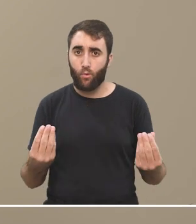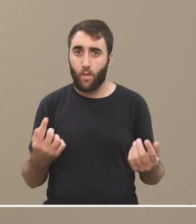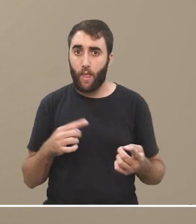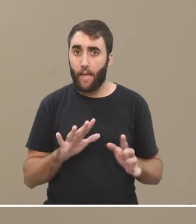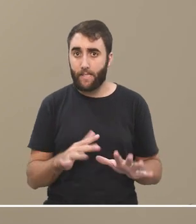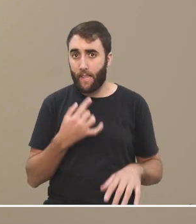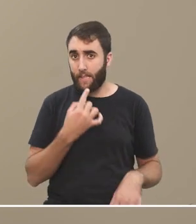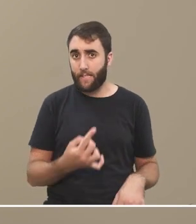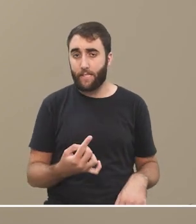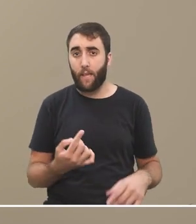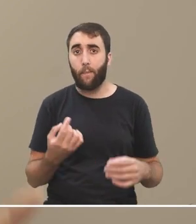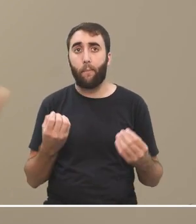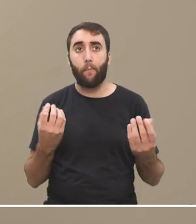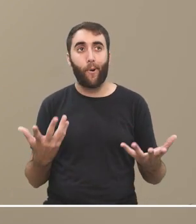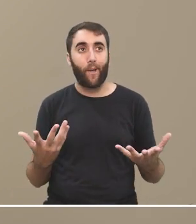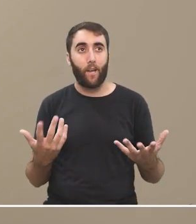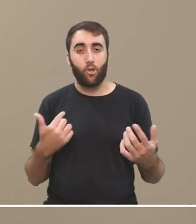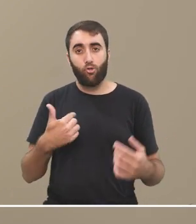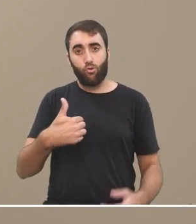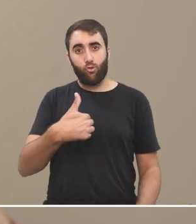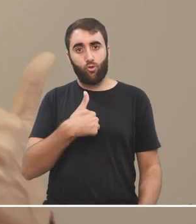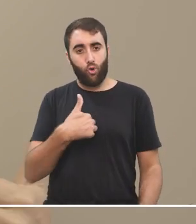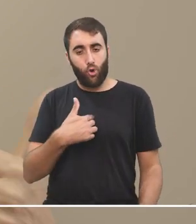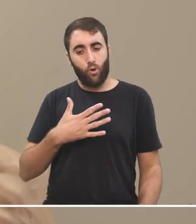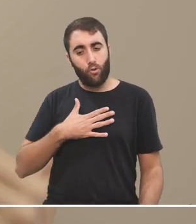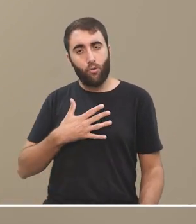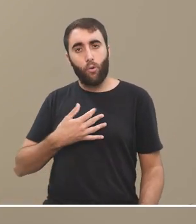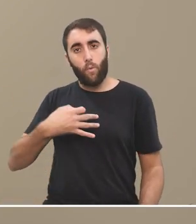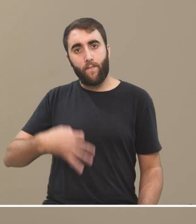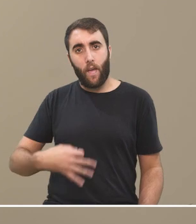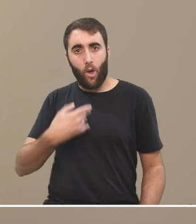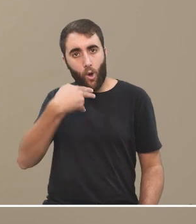esos términos o sea yo que estoy del lado del bien